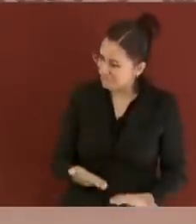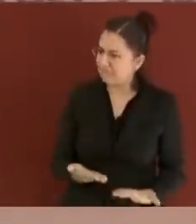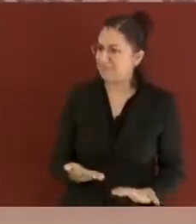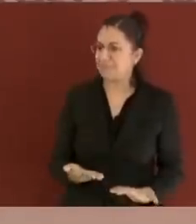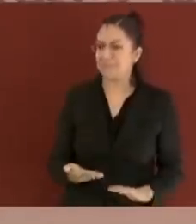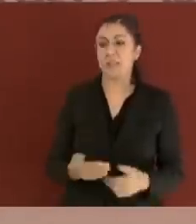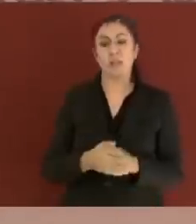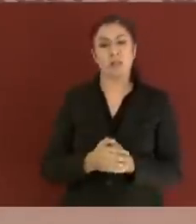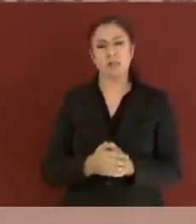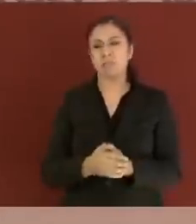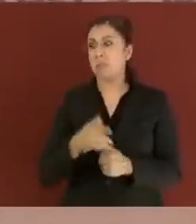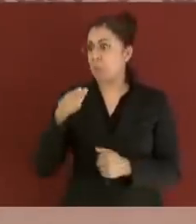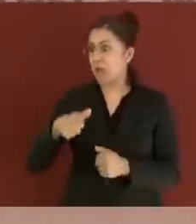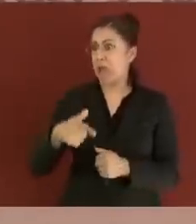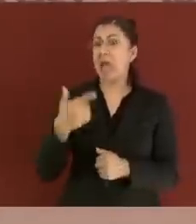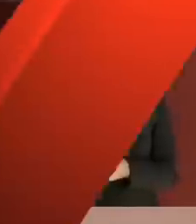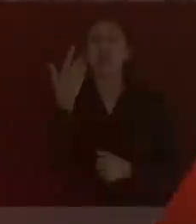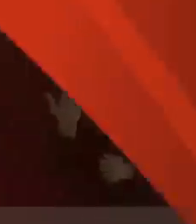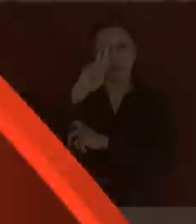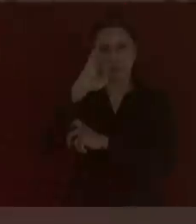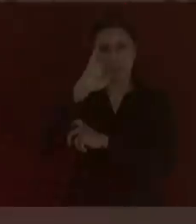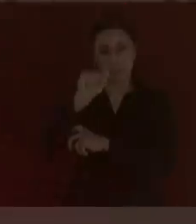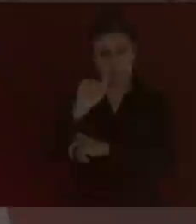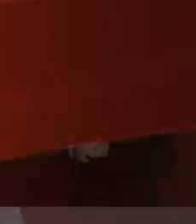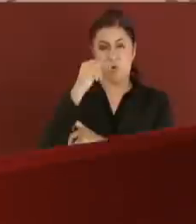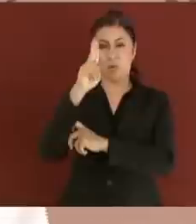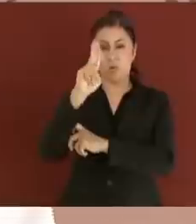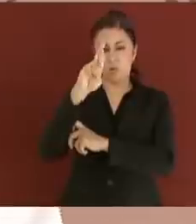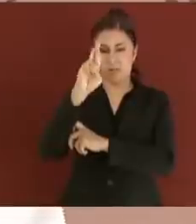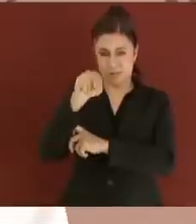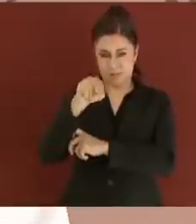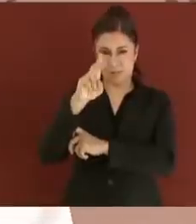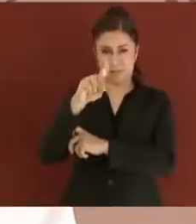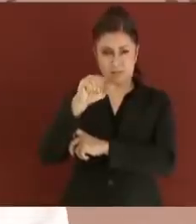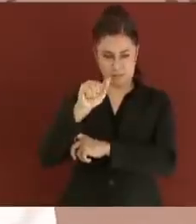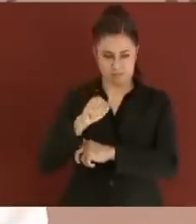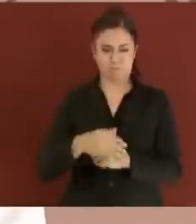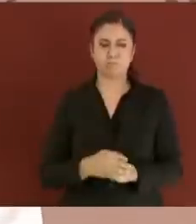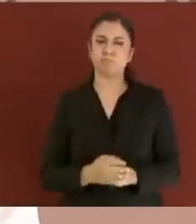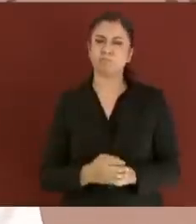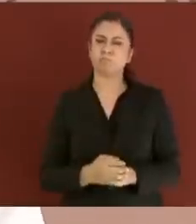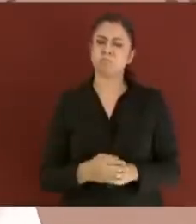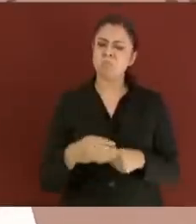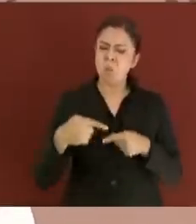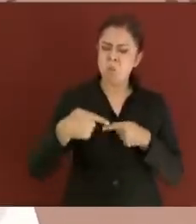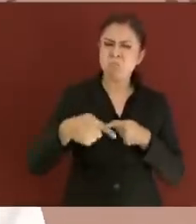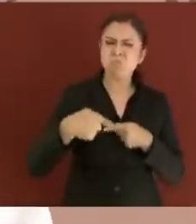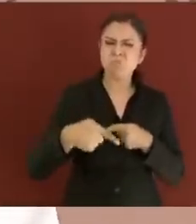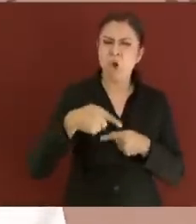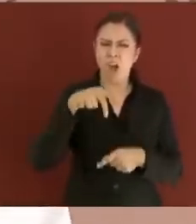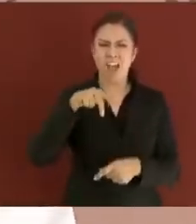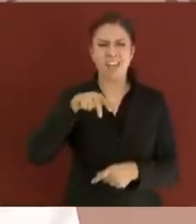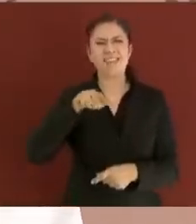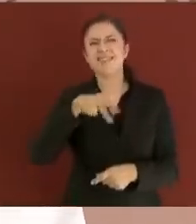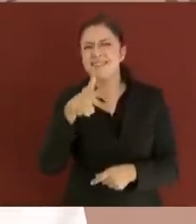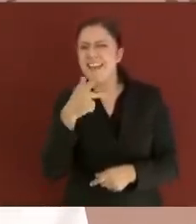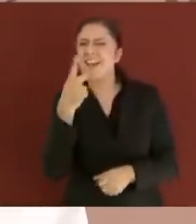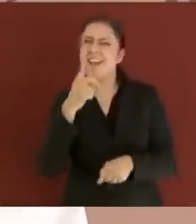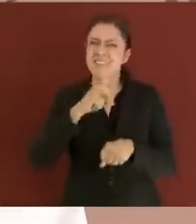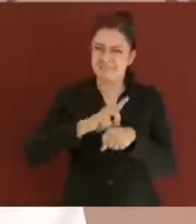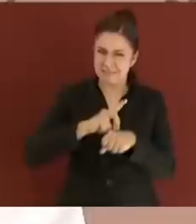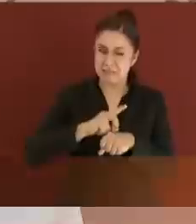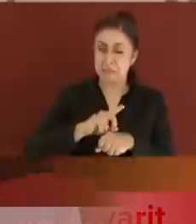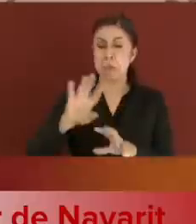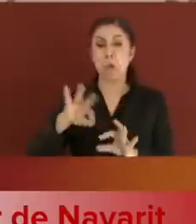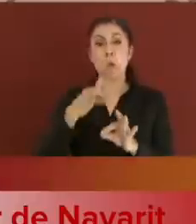esta sudécima gira de trabajo por Nayarit. Se cumplirá un año de que estuvo aquí en Ayesca y se comprometió a que su